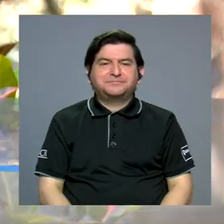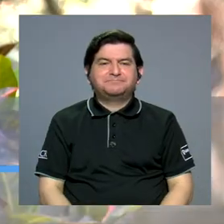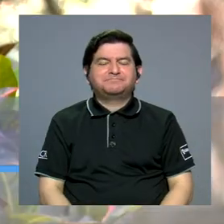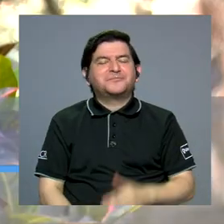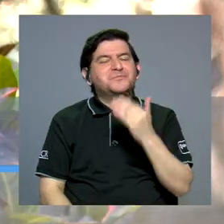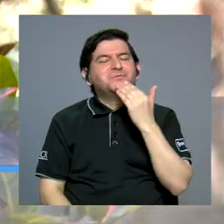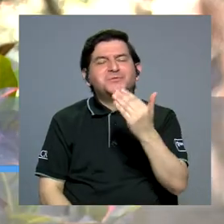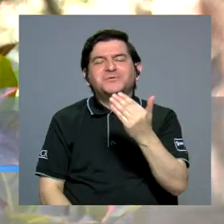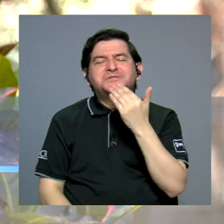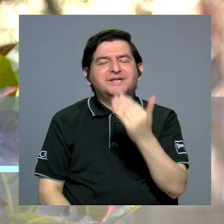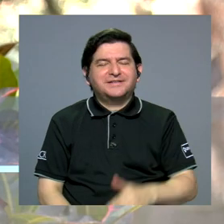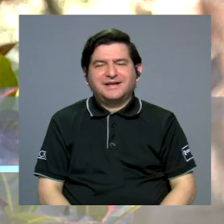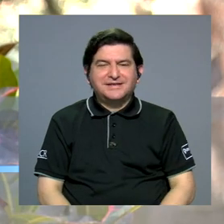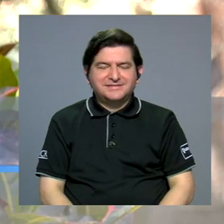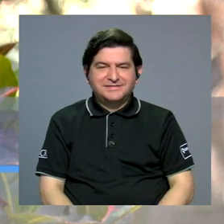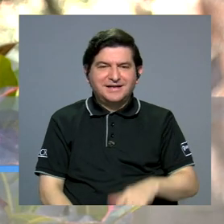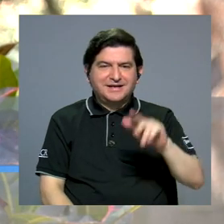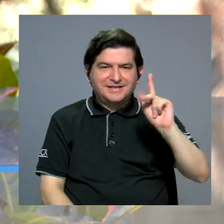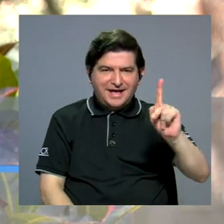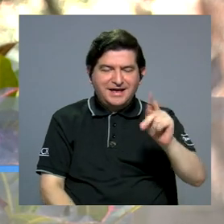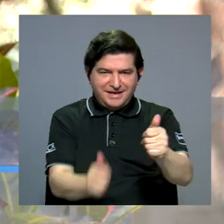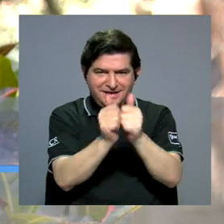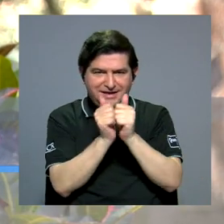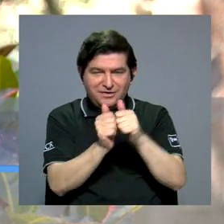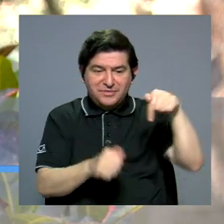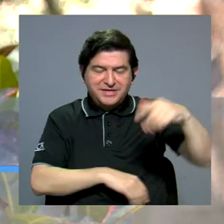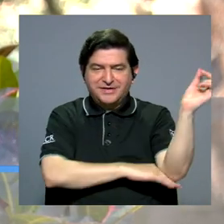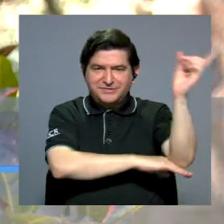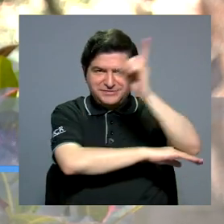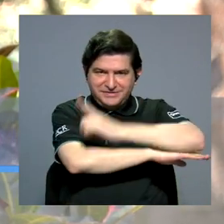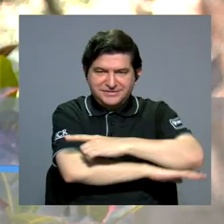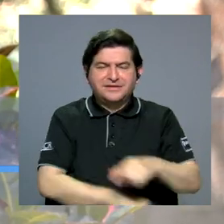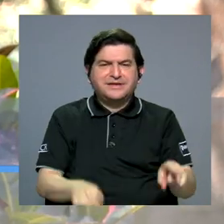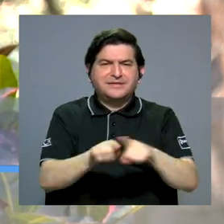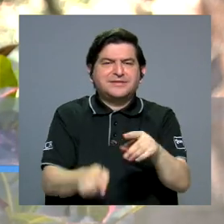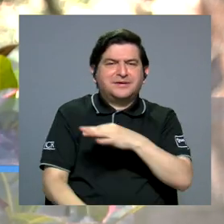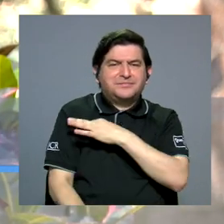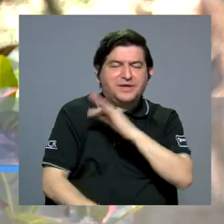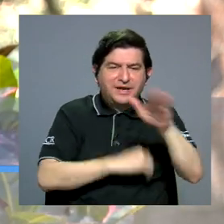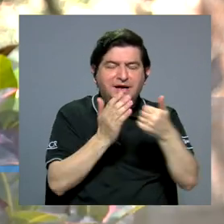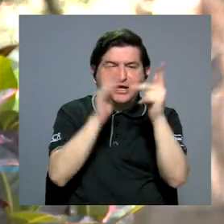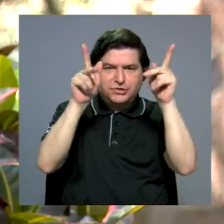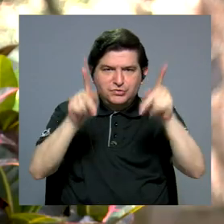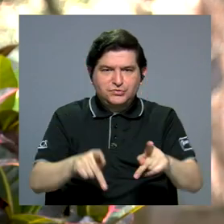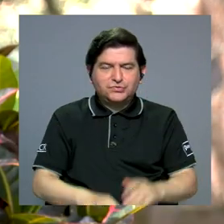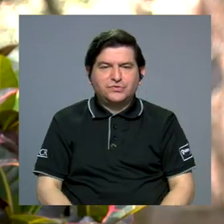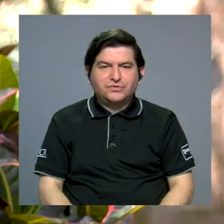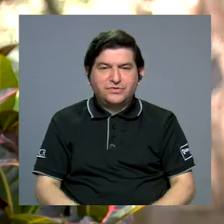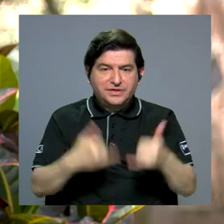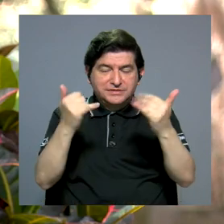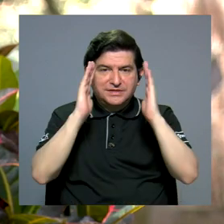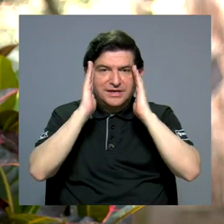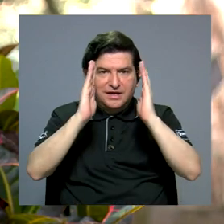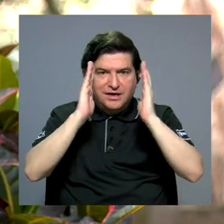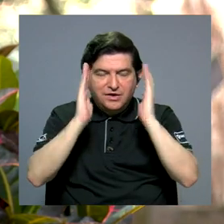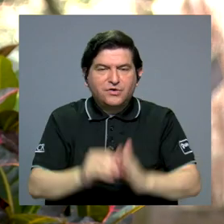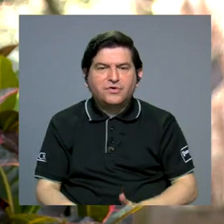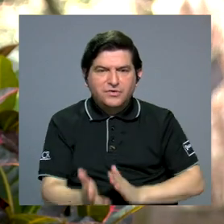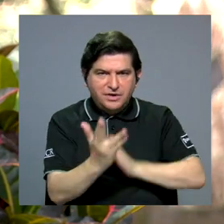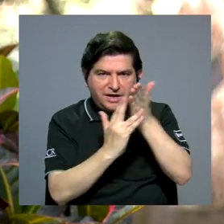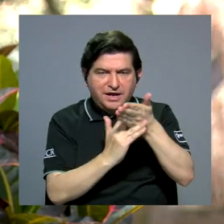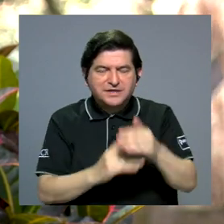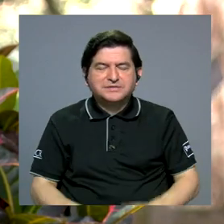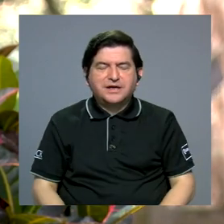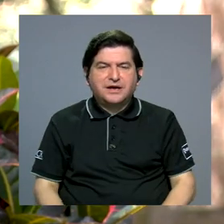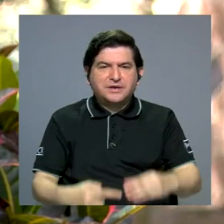bien, Karen. Muchísimas gracias, Karen, por acompañarnos el día de hoy. Y también le invitamos a todas las personas que en este momento nos están viendo a